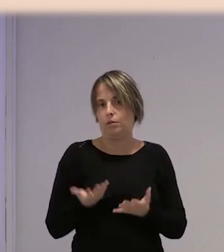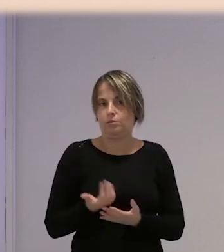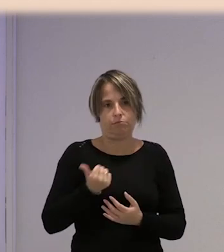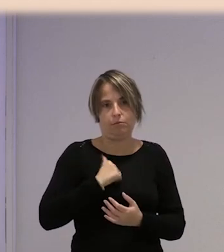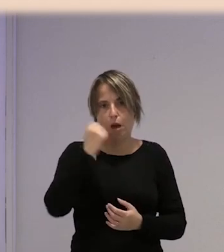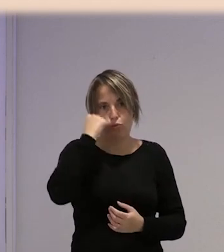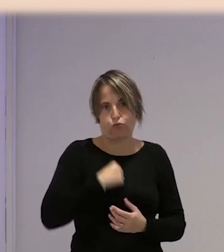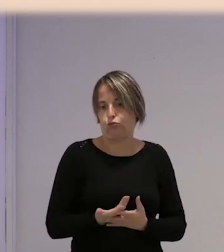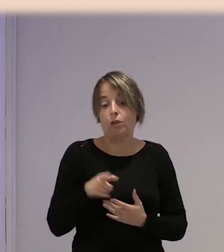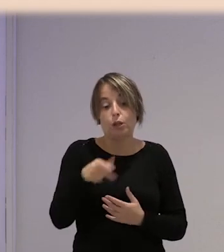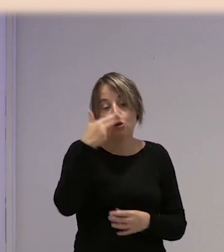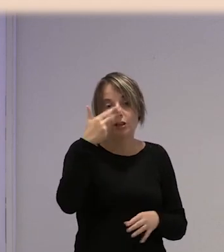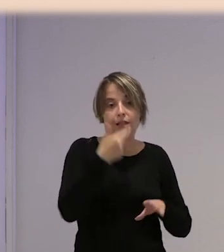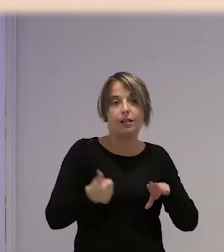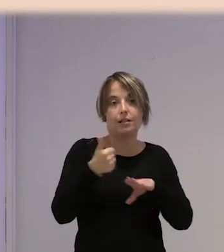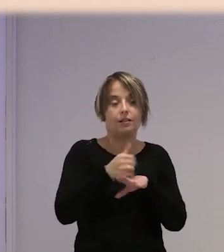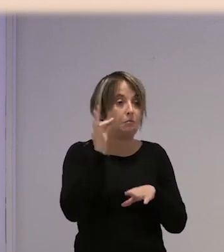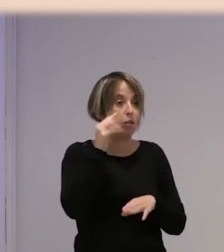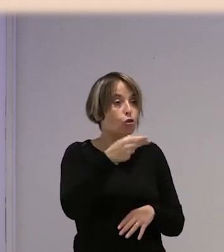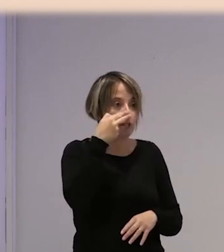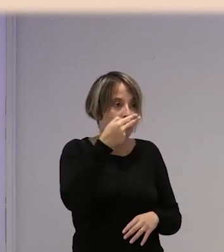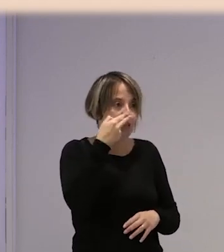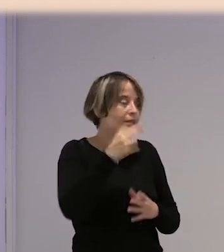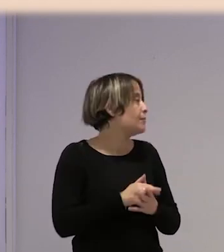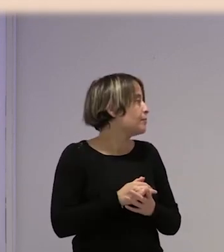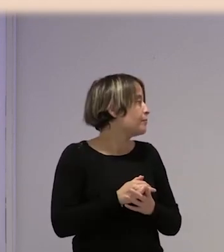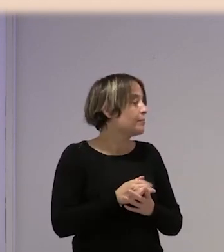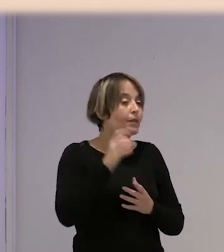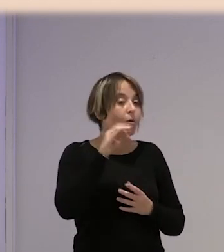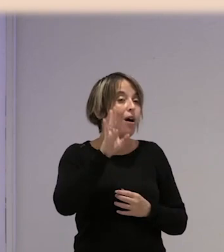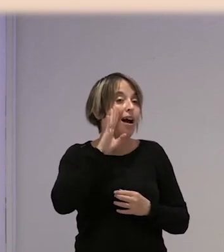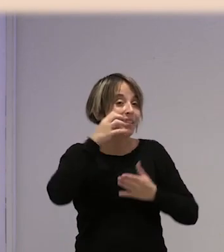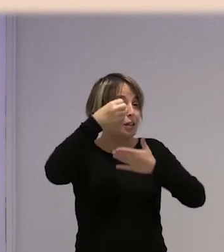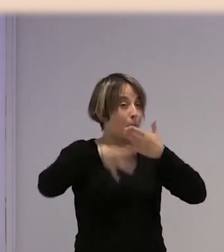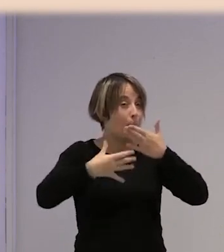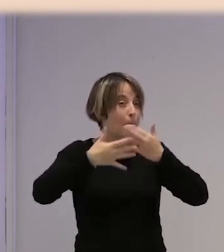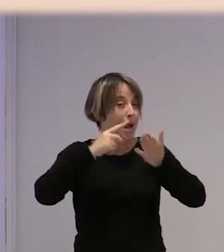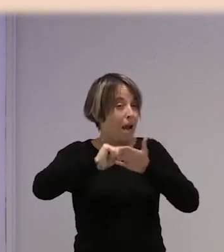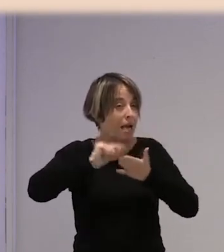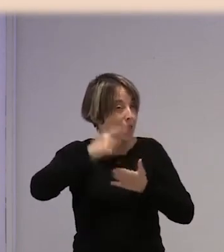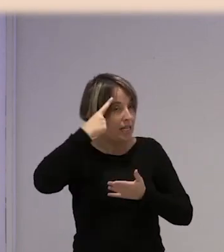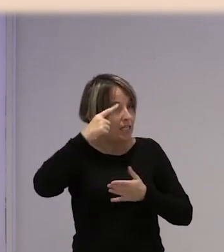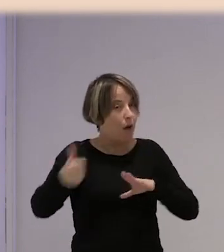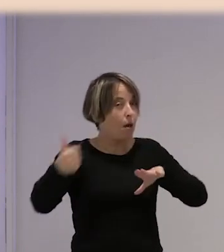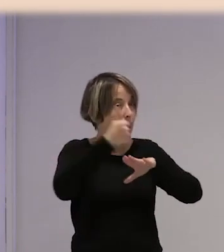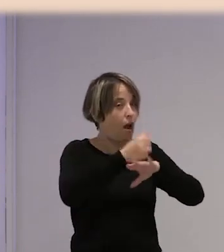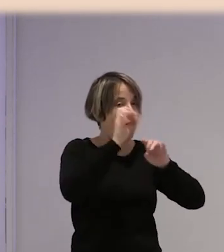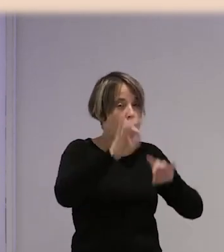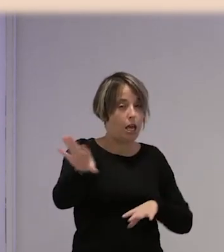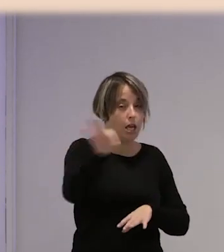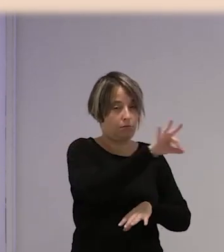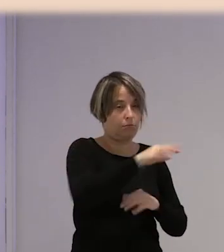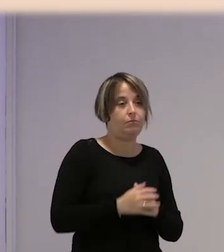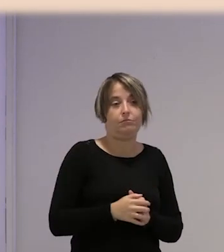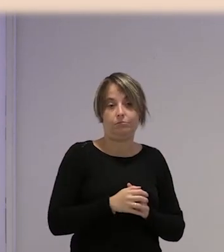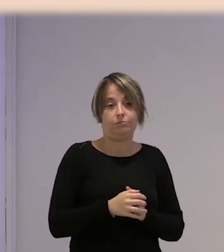es lo que le interesa a los empresarios. Claro, pasa como con las manijeras y las listeras que saben perfectamente a quién ponen ahí porque saben